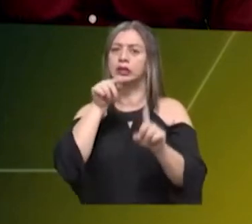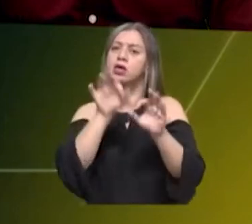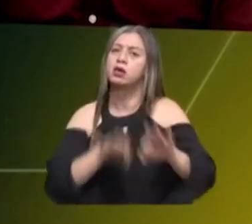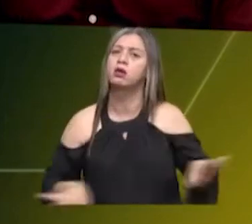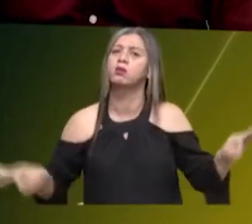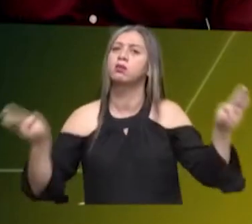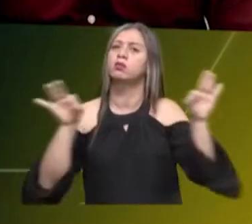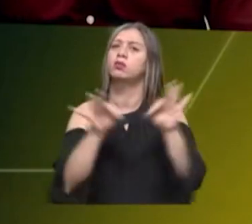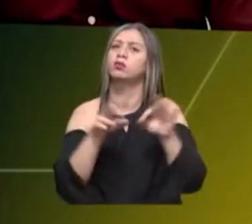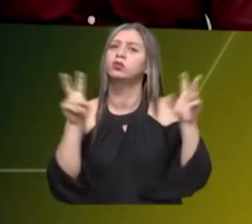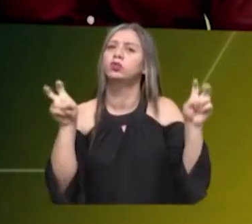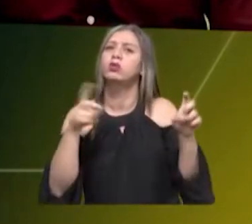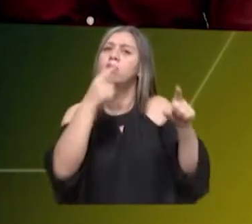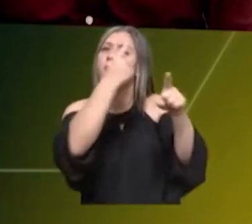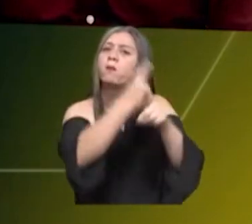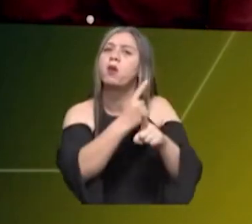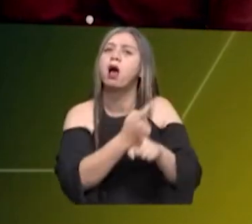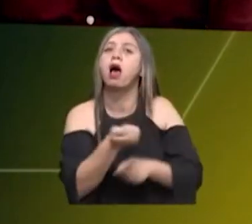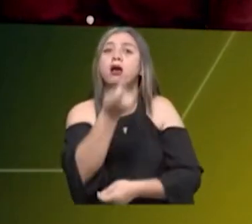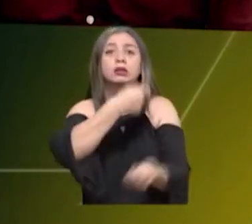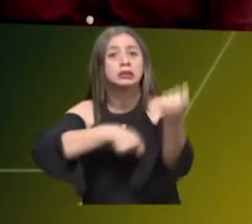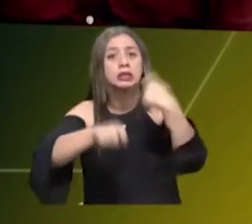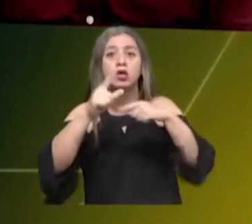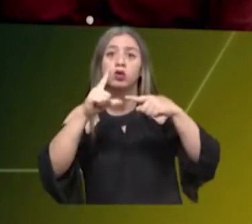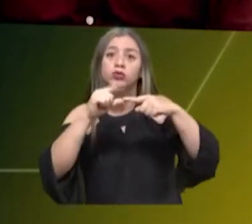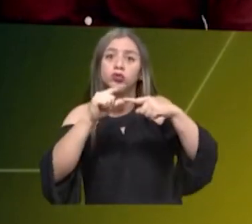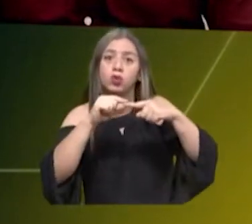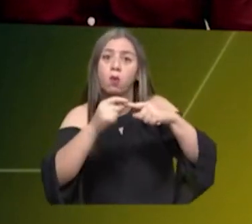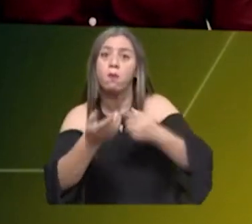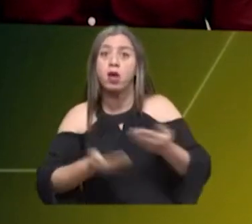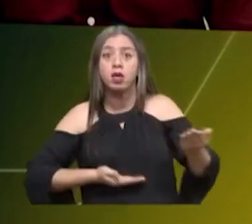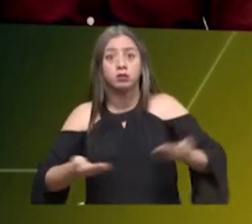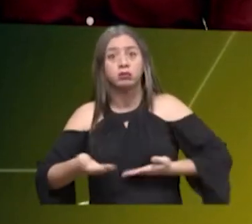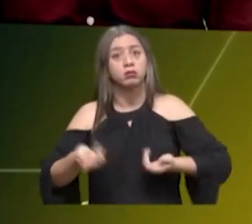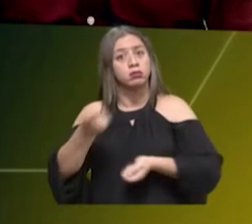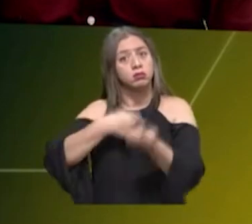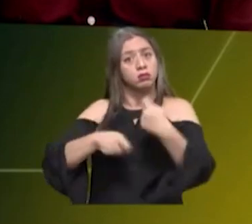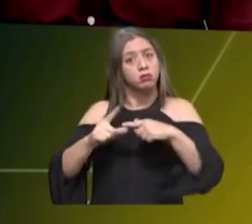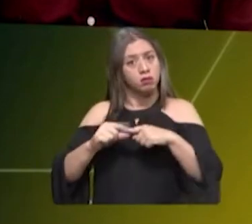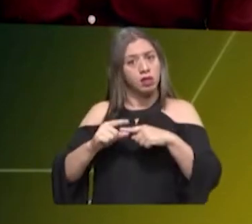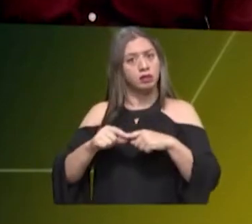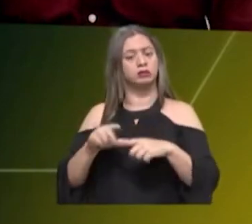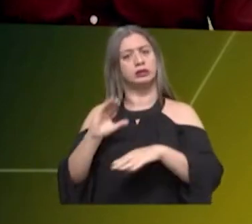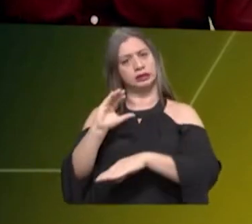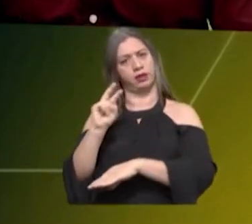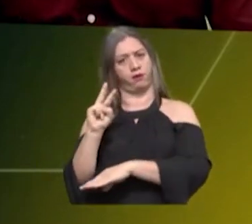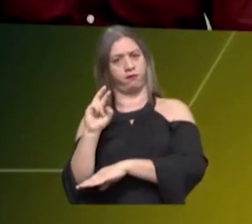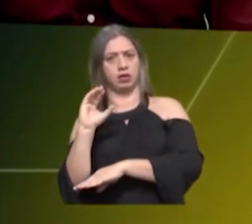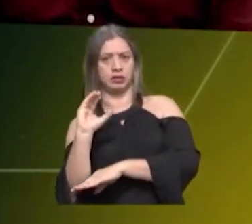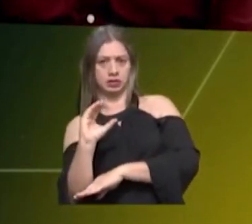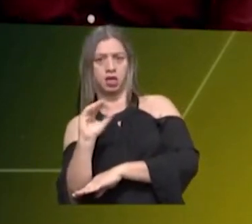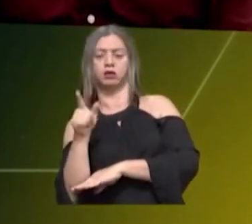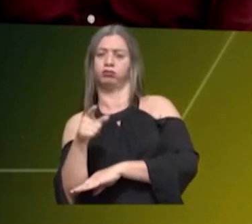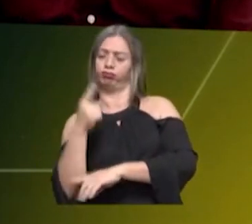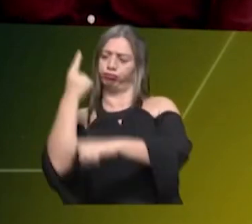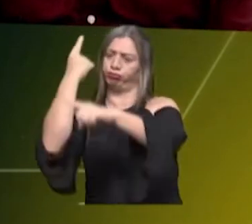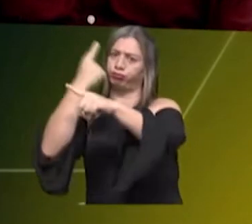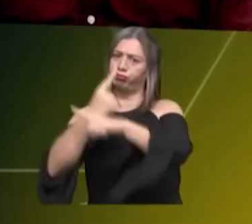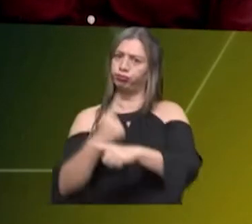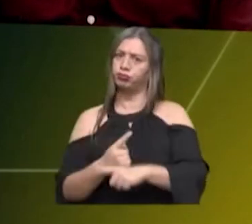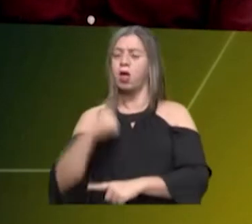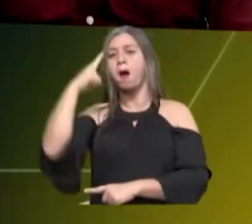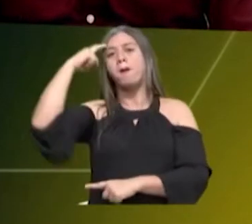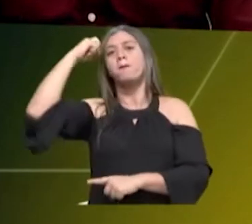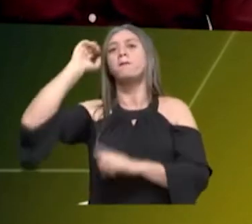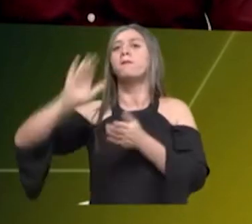y es el tema de verificación de negocios verdes, que es una meta del plan nacional de desarrollo, la corporación es de las corporaciones que más aporta el cumplimiento de esta meta del plan